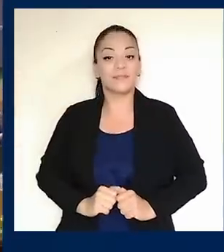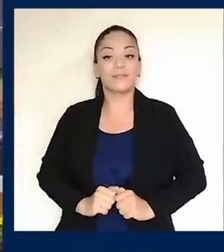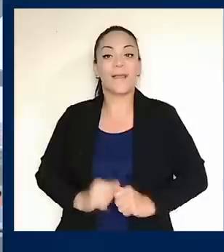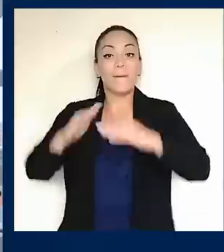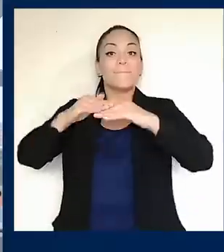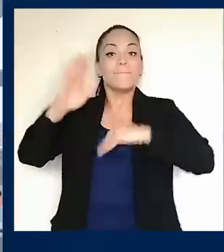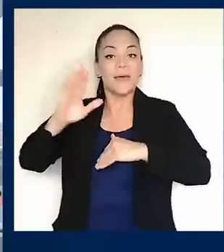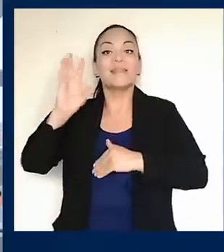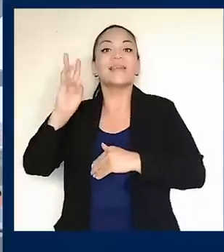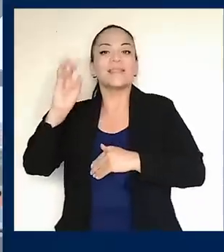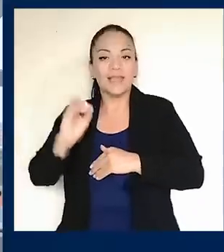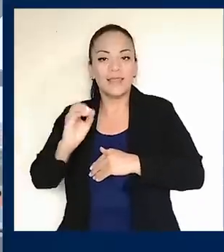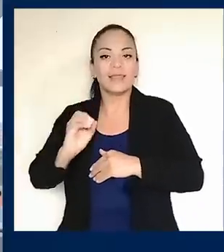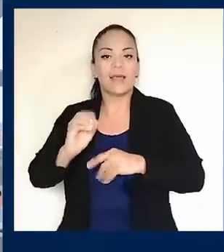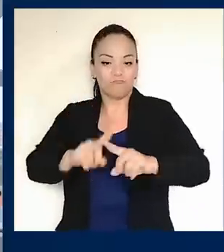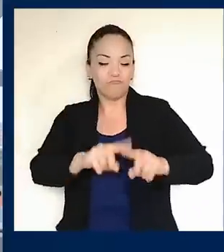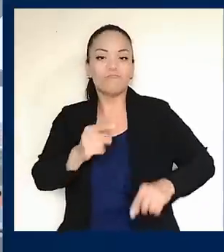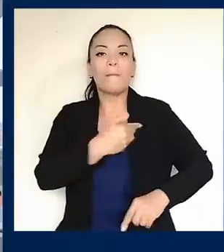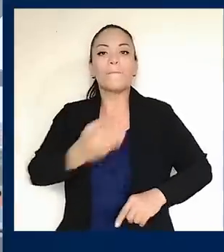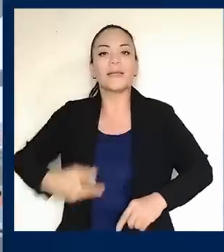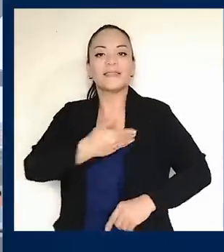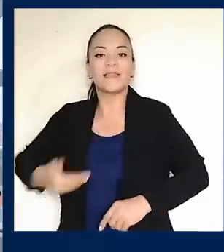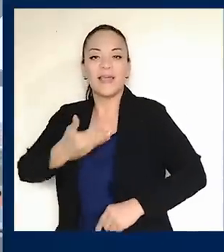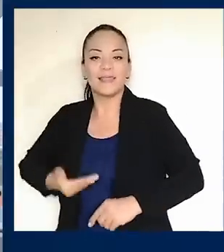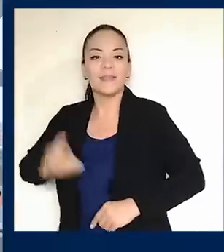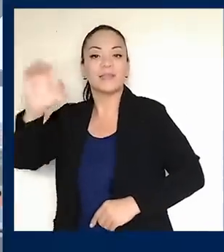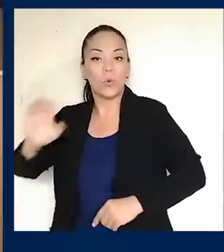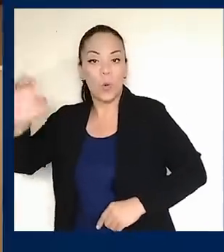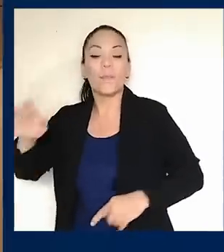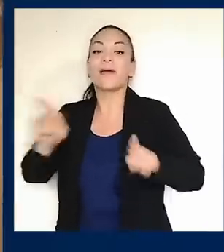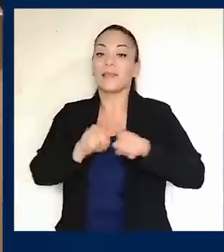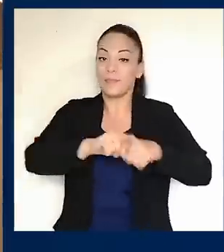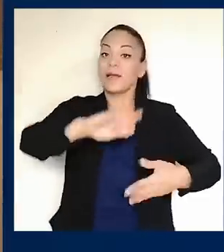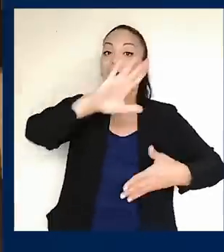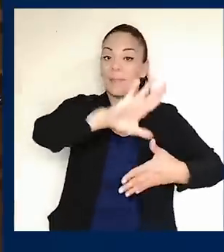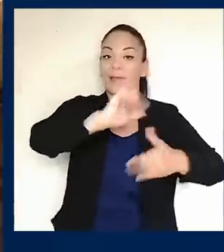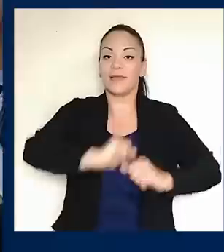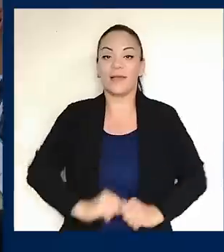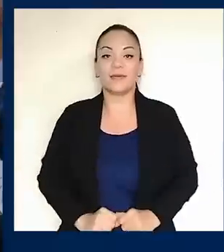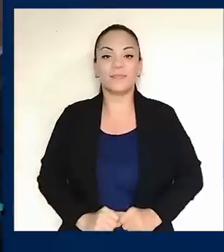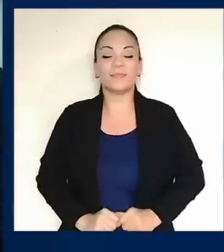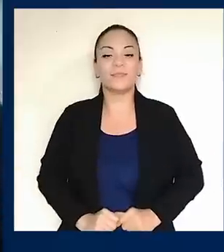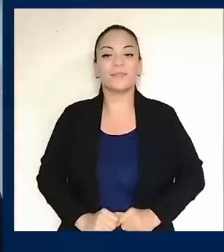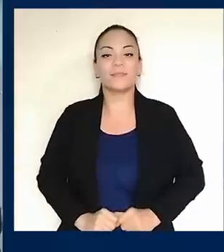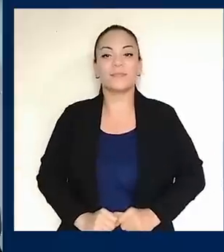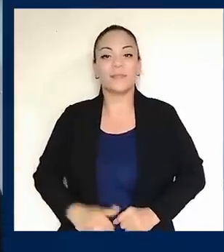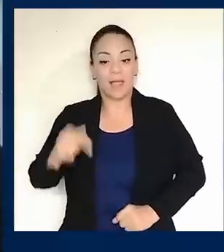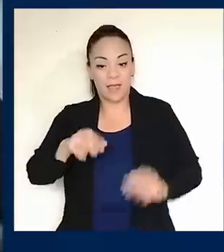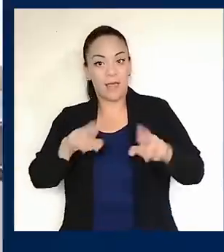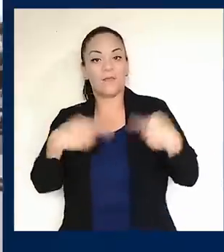más de 60 jefes de Estado de Europa y América. Es aquí donde podemos